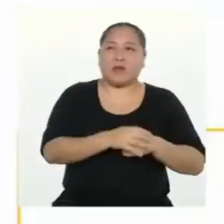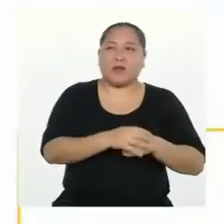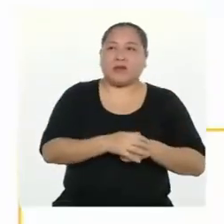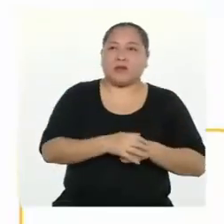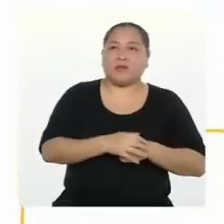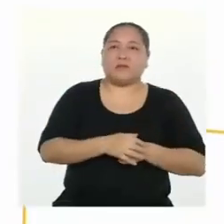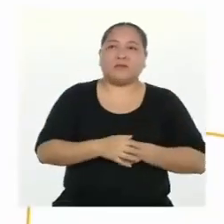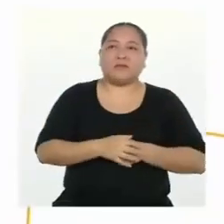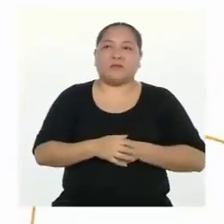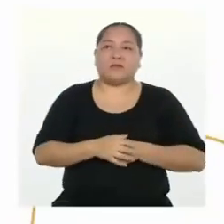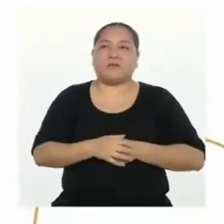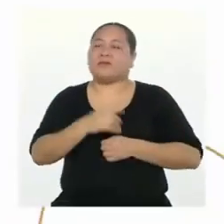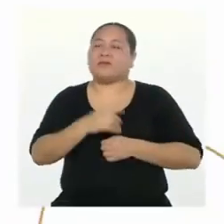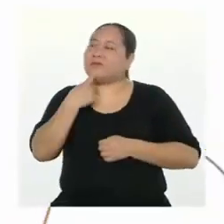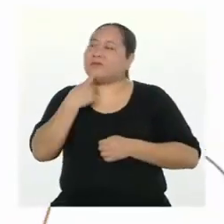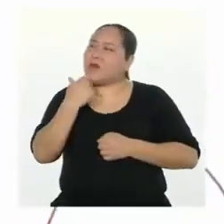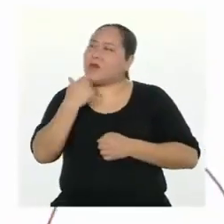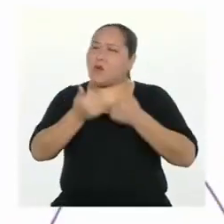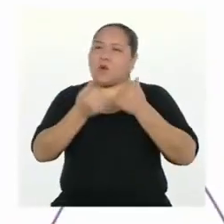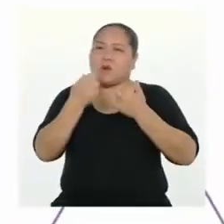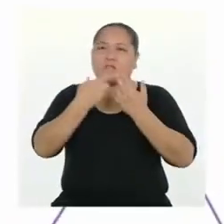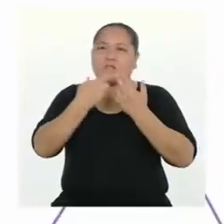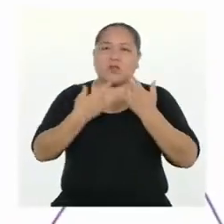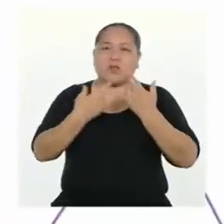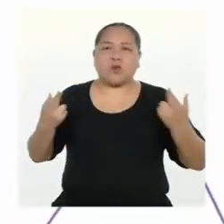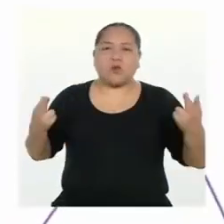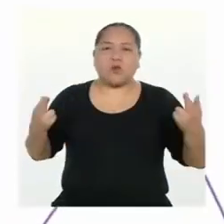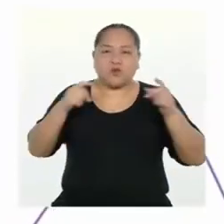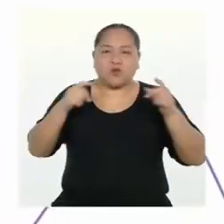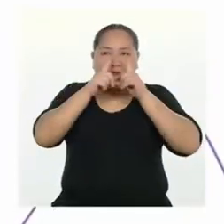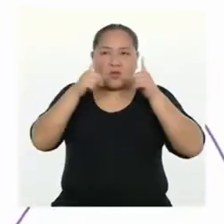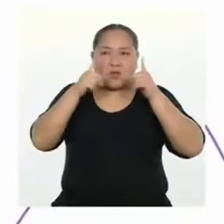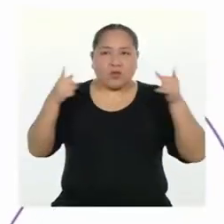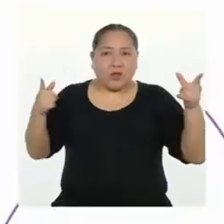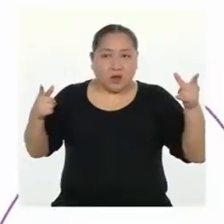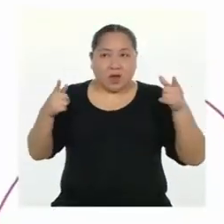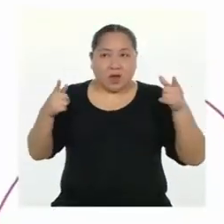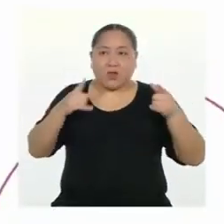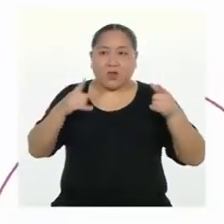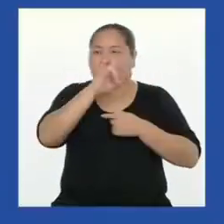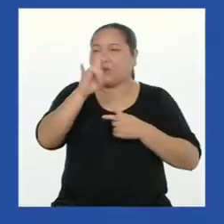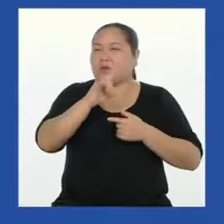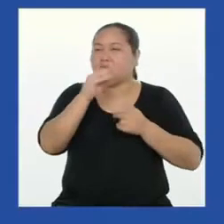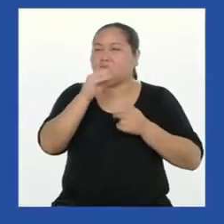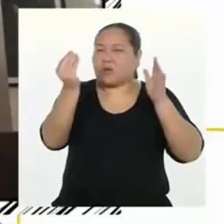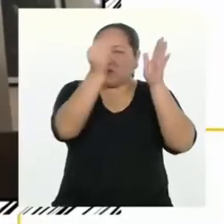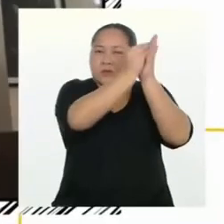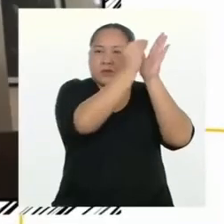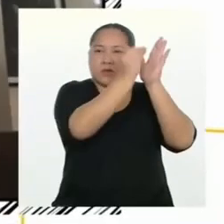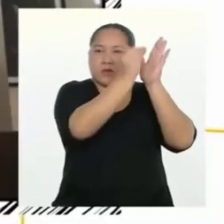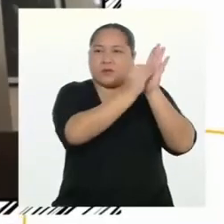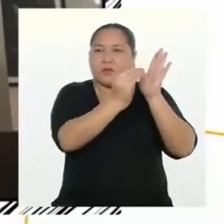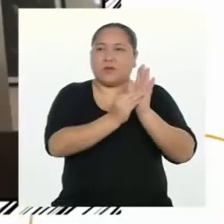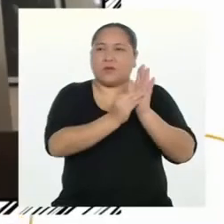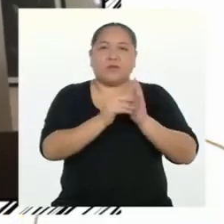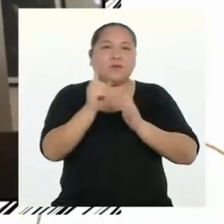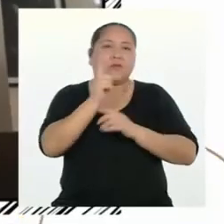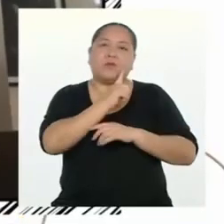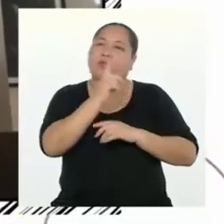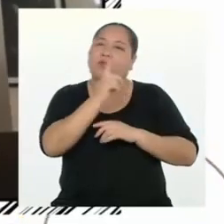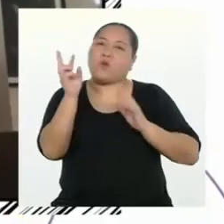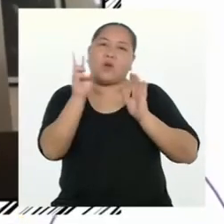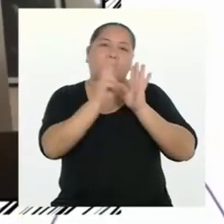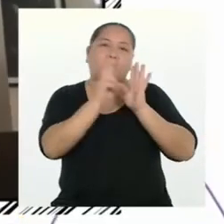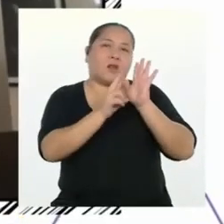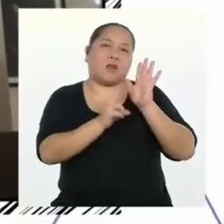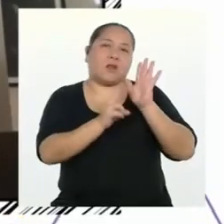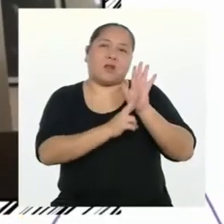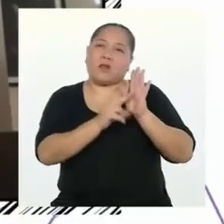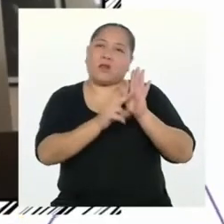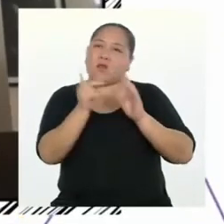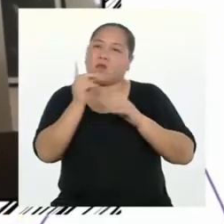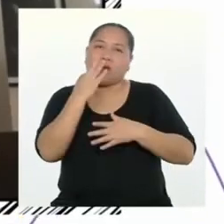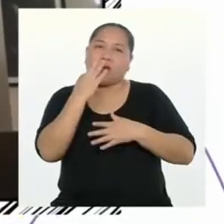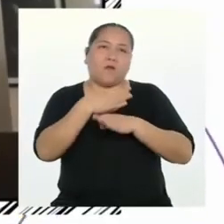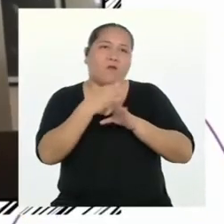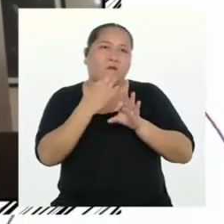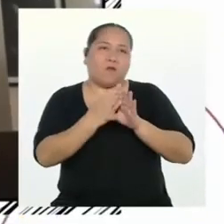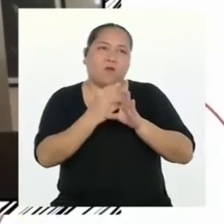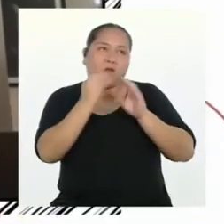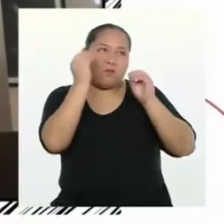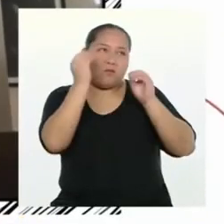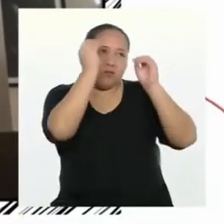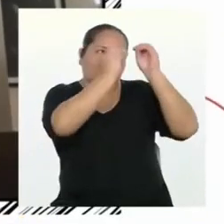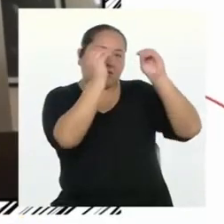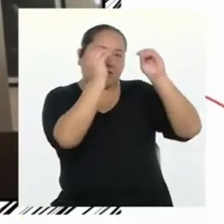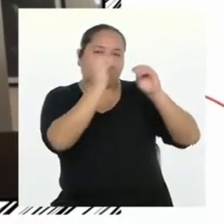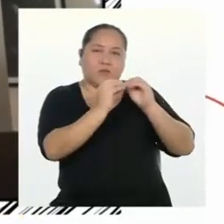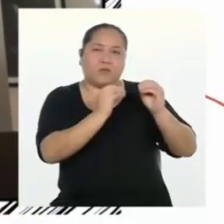ya. ¿Qué recursos literarios podemos usar en nuestro eslogan? No hay regla y no hay fórmula para crear